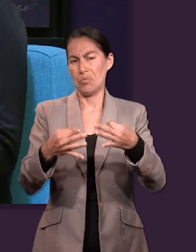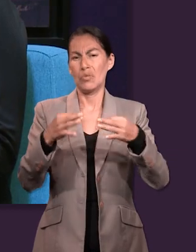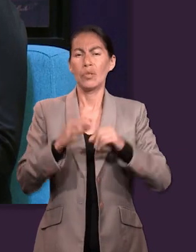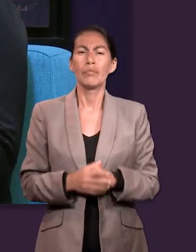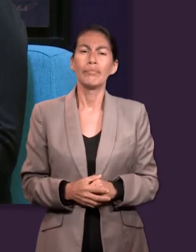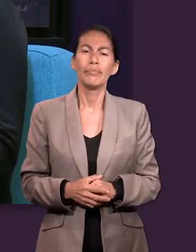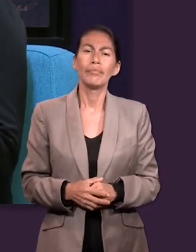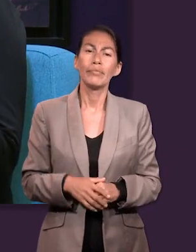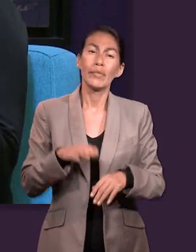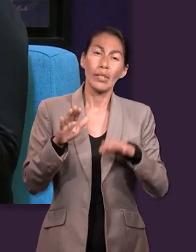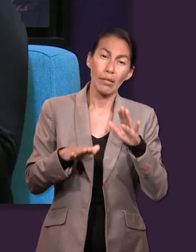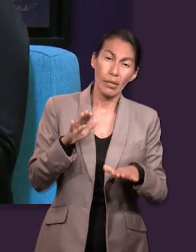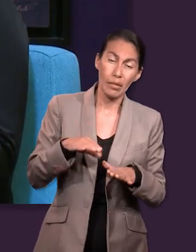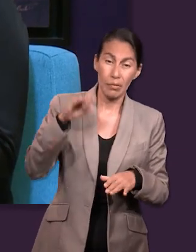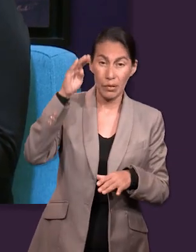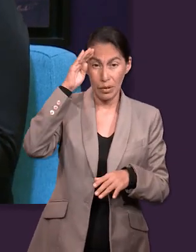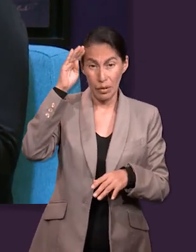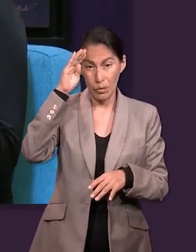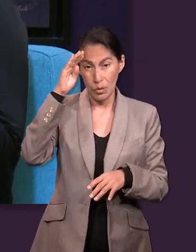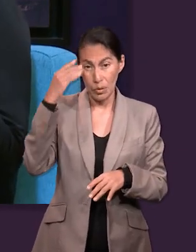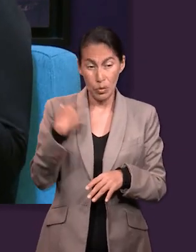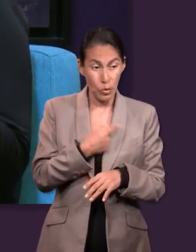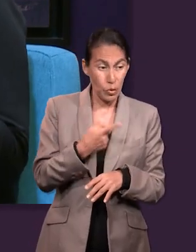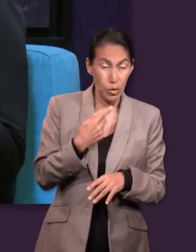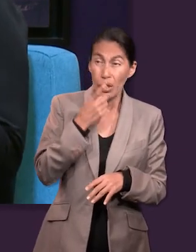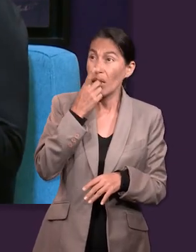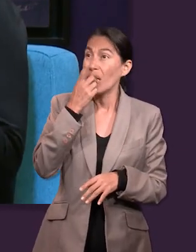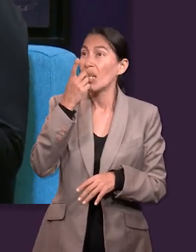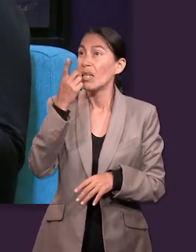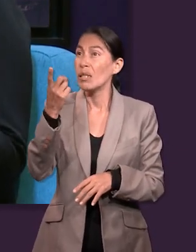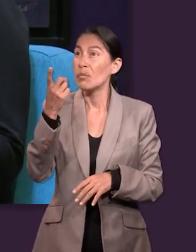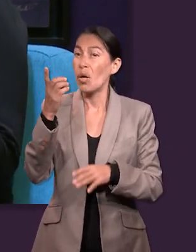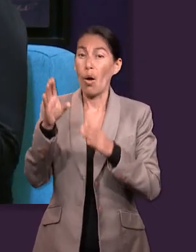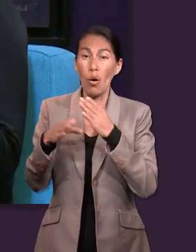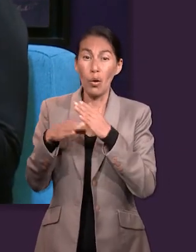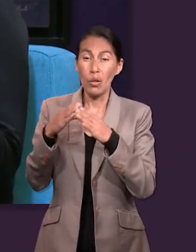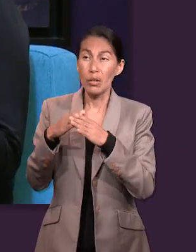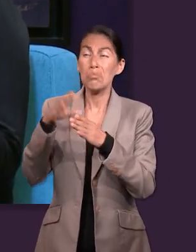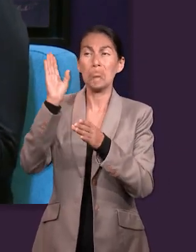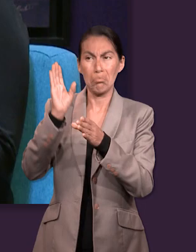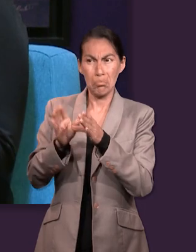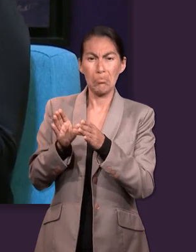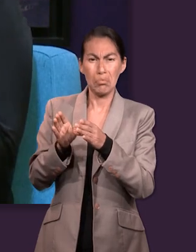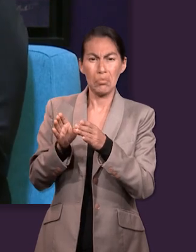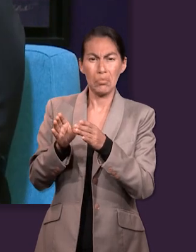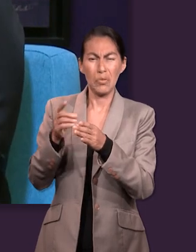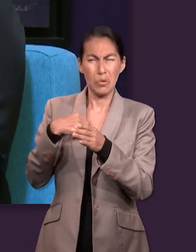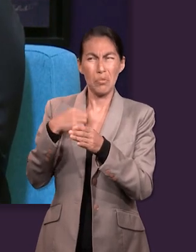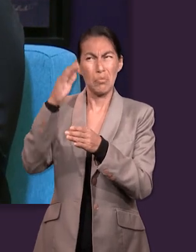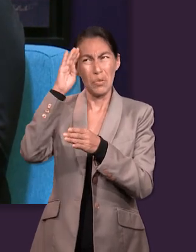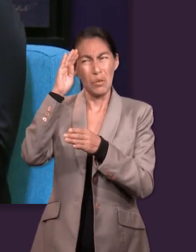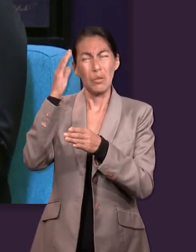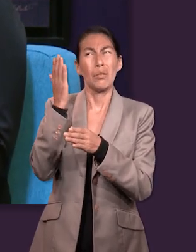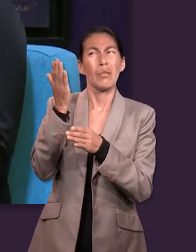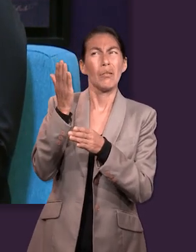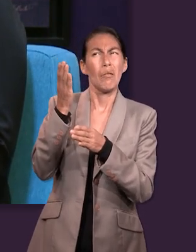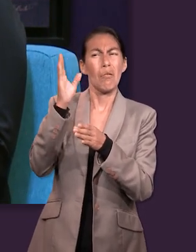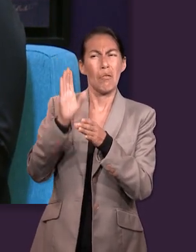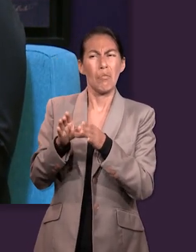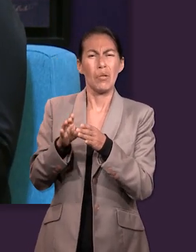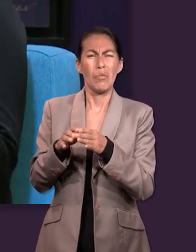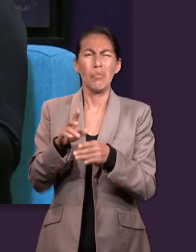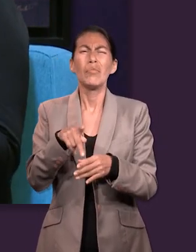Y muchas veces pensamos que si lo manifestamos, como la gente dice, se van a cumplir nuestros deseos. Pero,